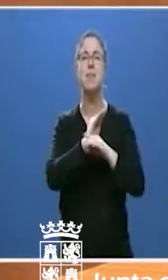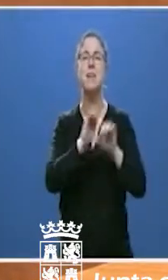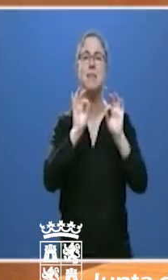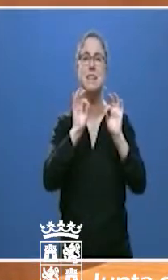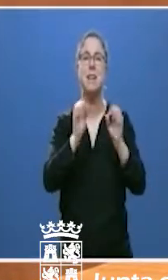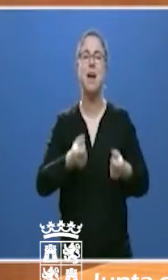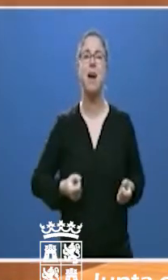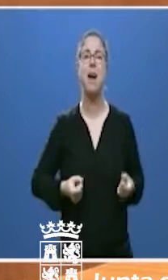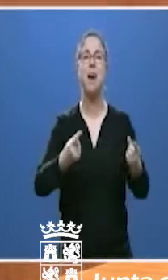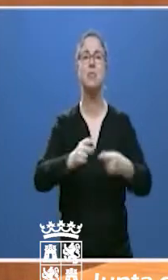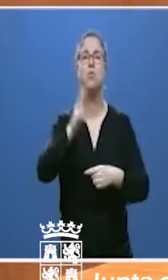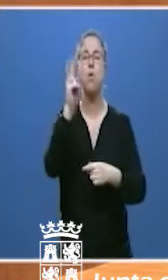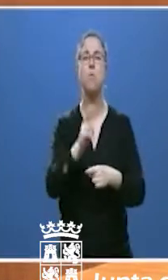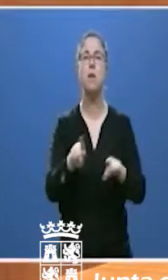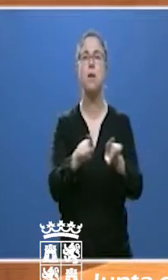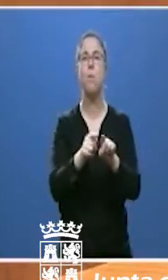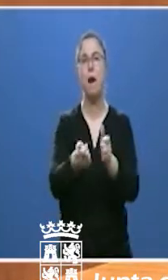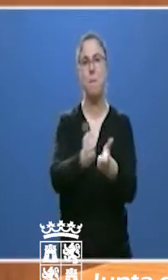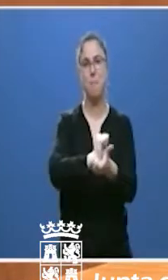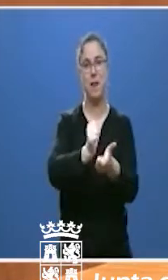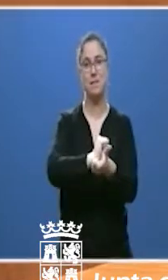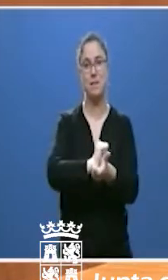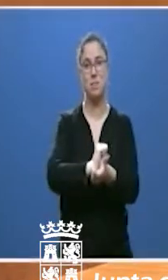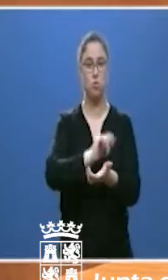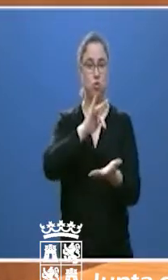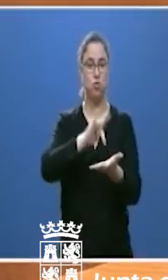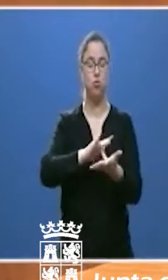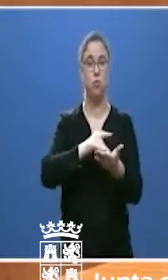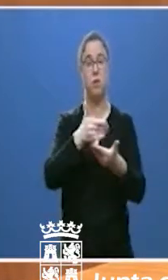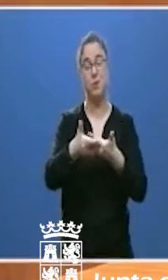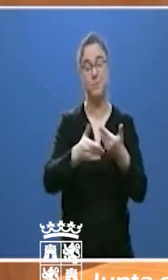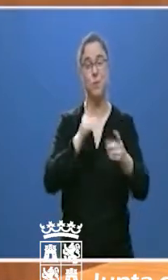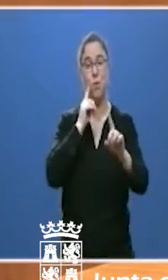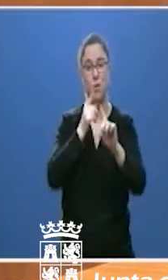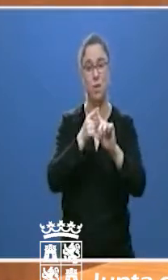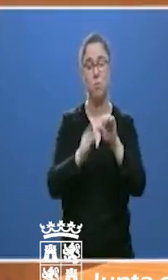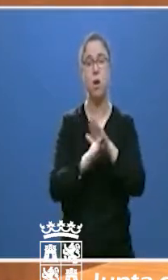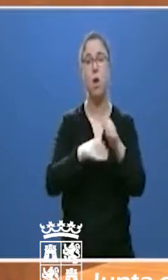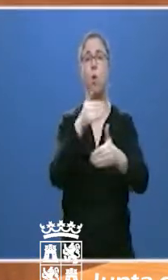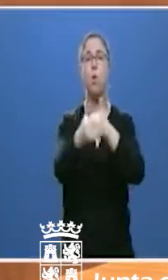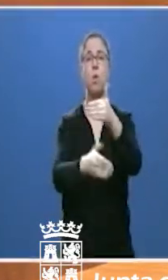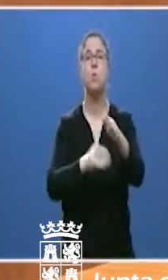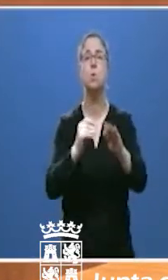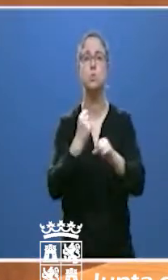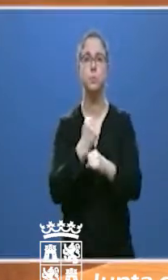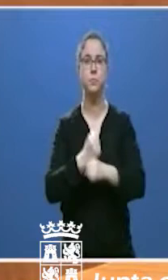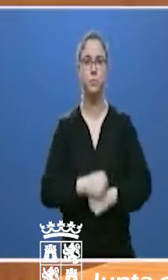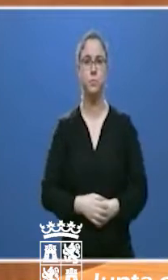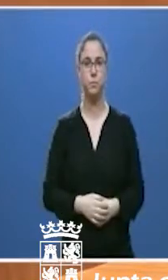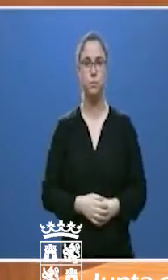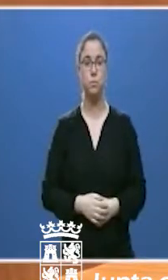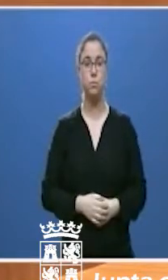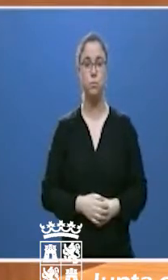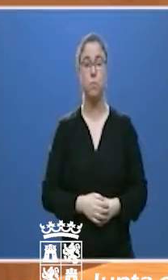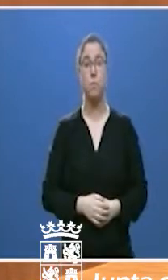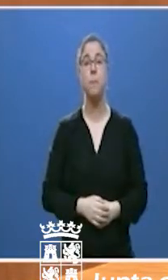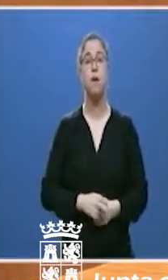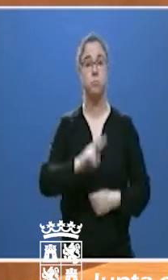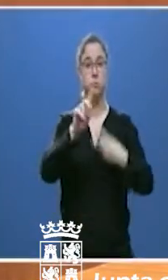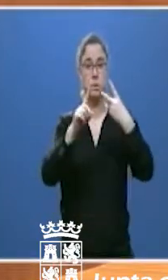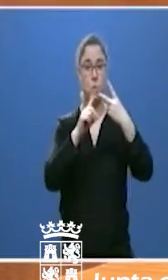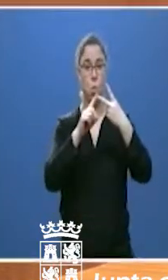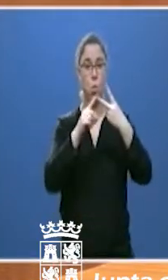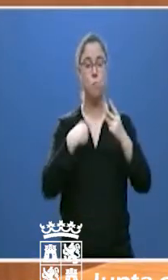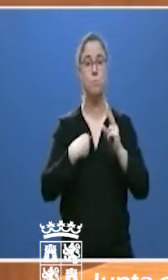derivados de los créditos que formalicen a fin de continuar adelante. En segundo lugar, en este decreto